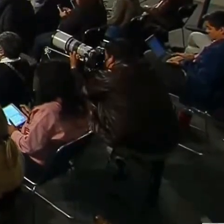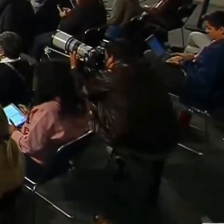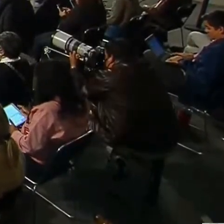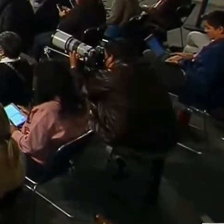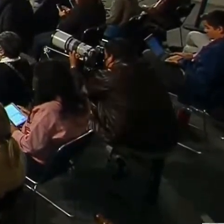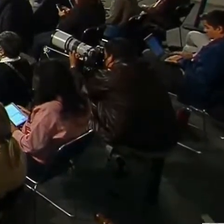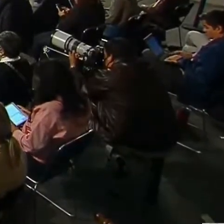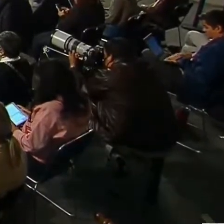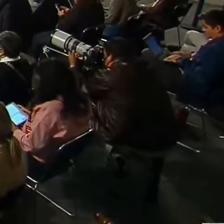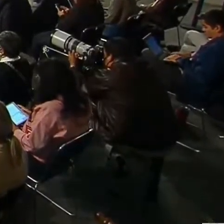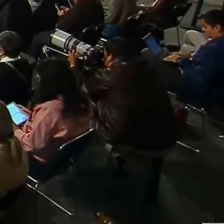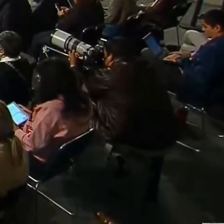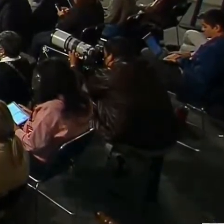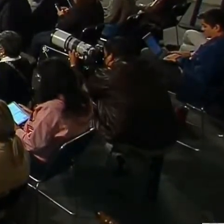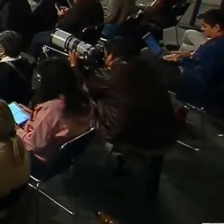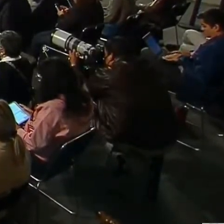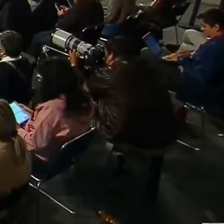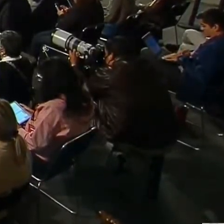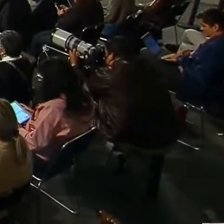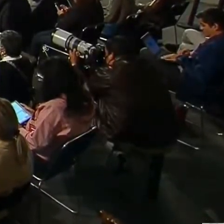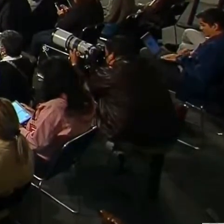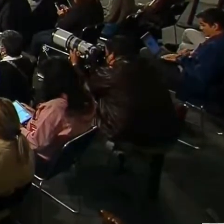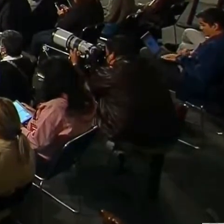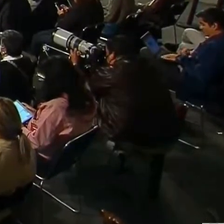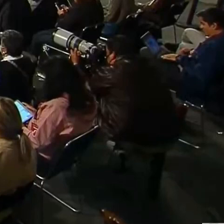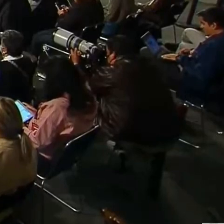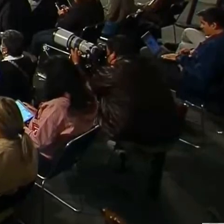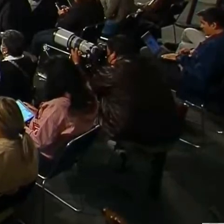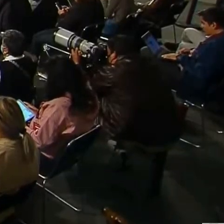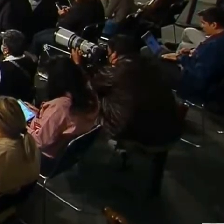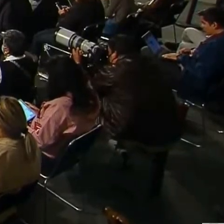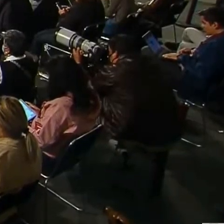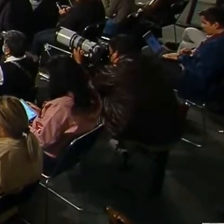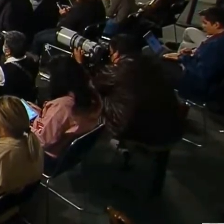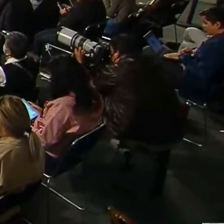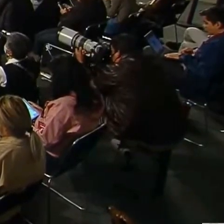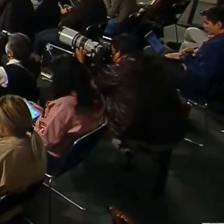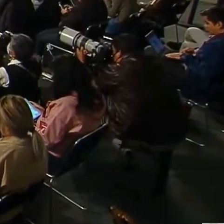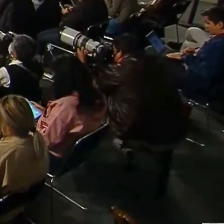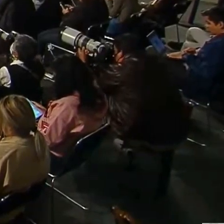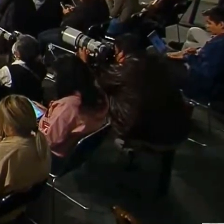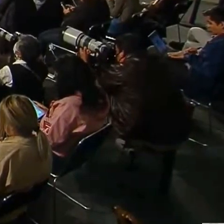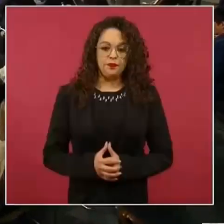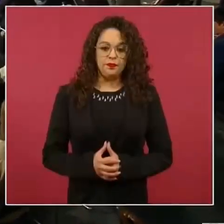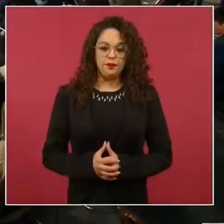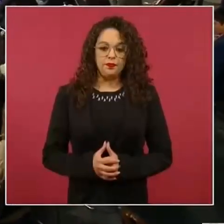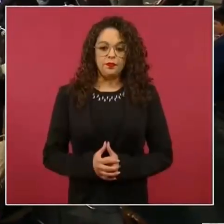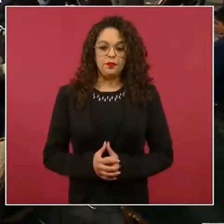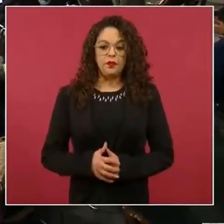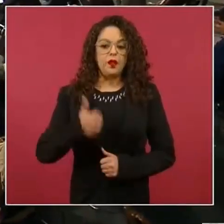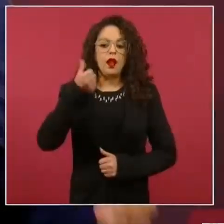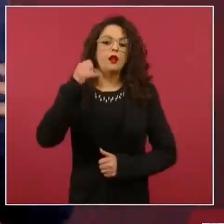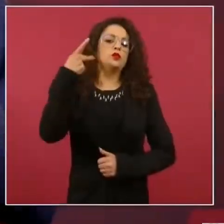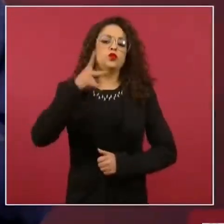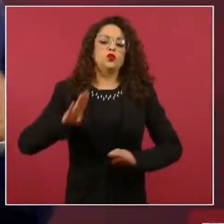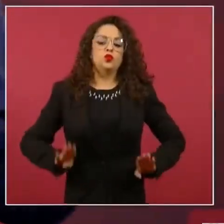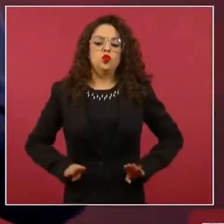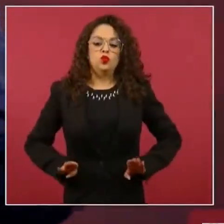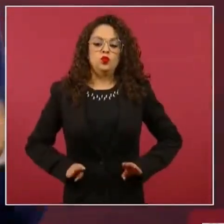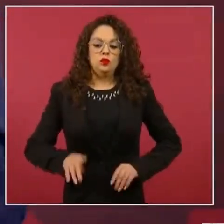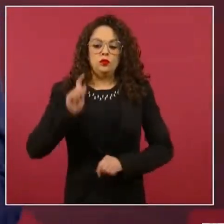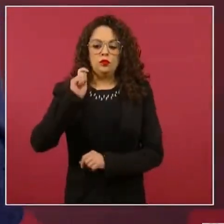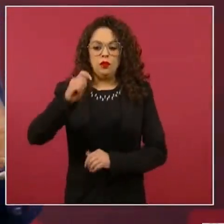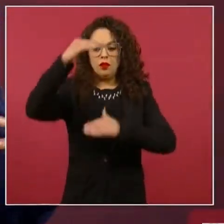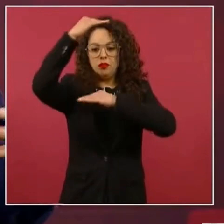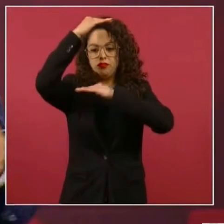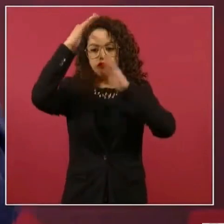entre la corriente conservadora que pues no